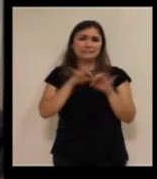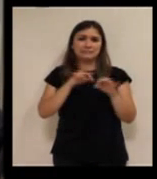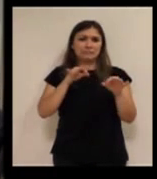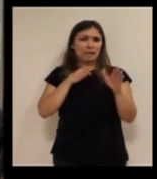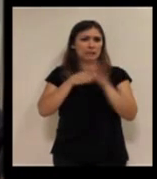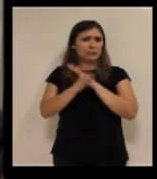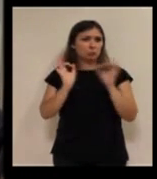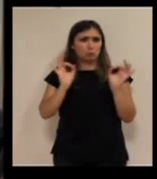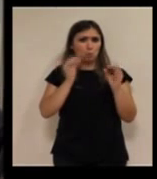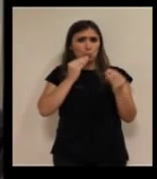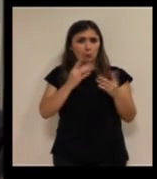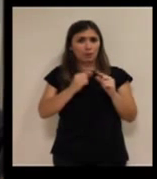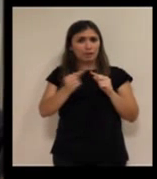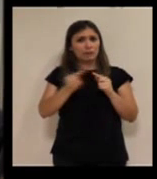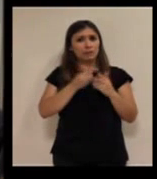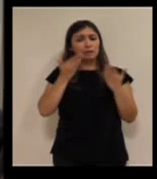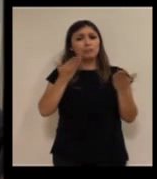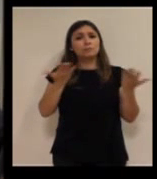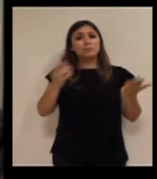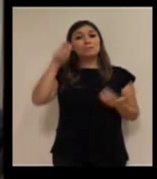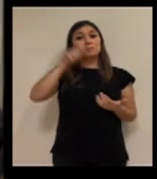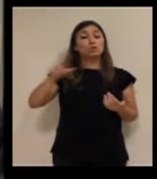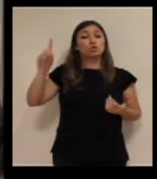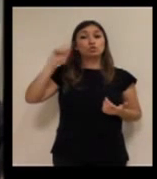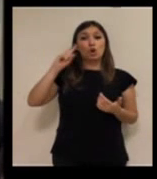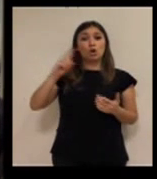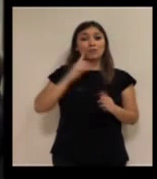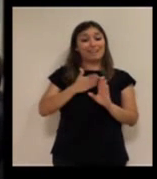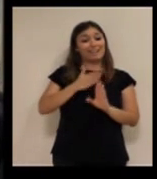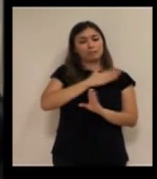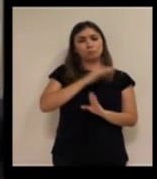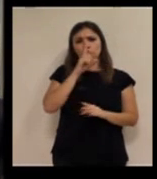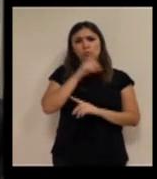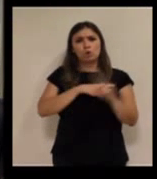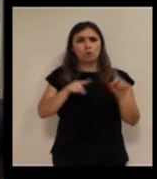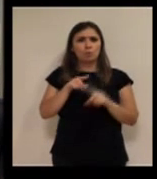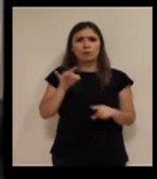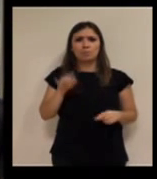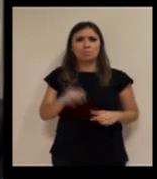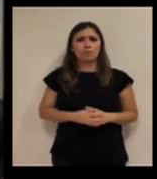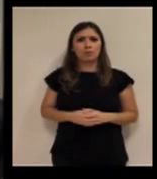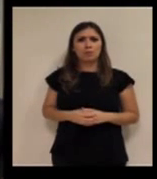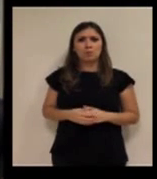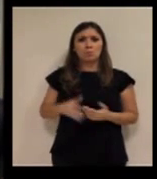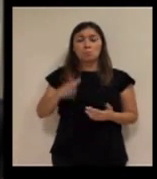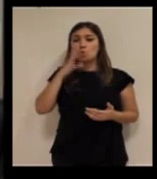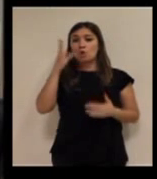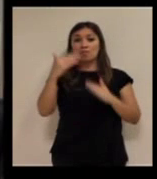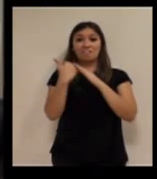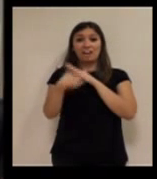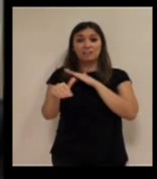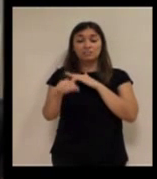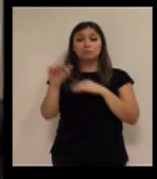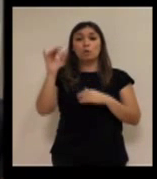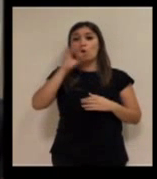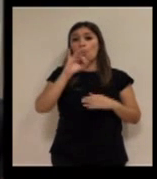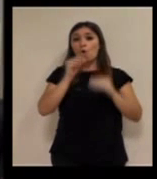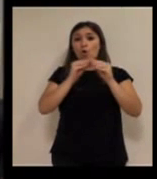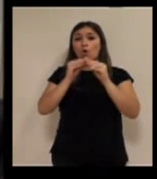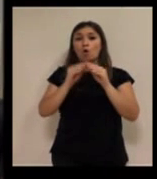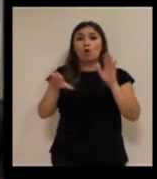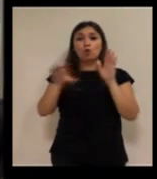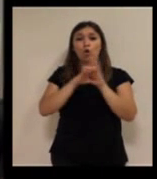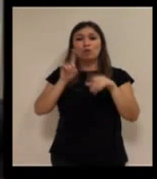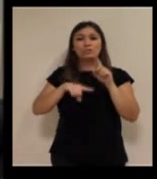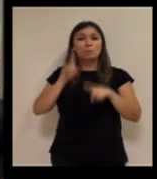ningún problema de acceso para la teleasistencia. Las personas sordas hasta ahora sí lo era, porque, ¿sabes? O vía fax o incluso